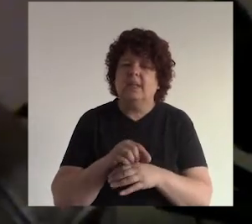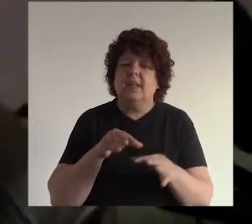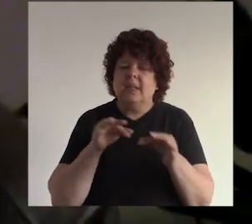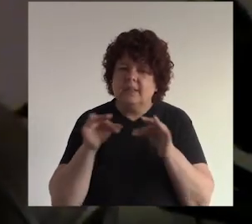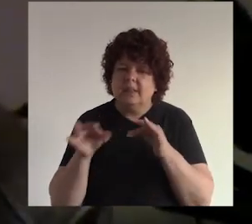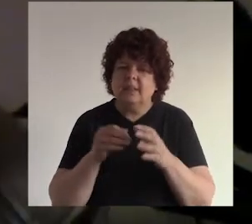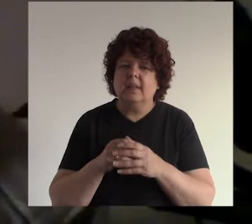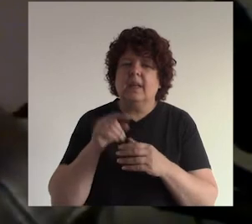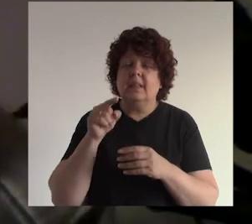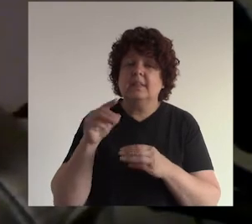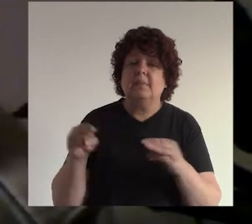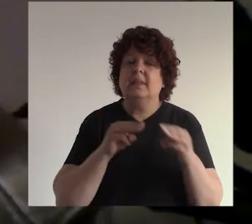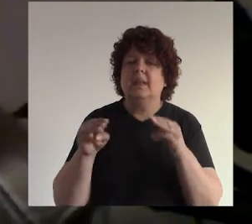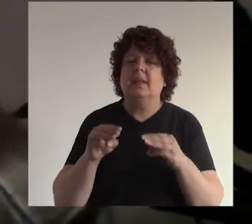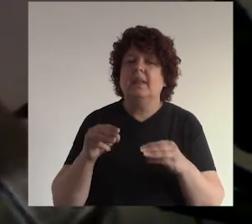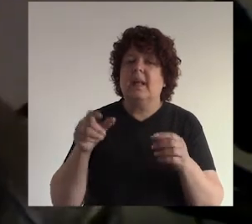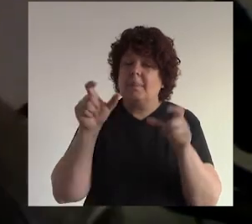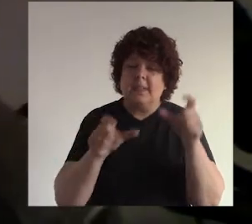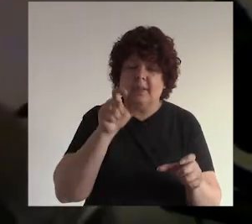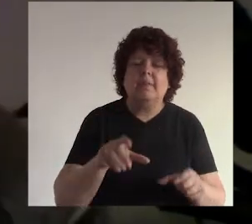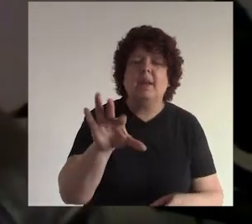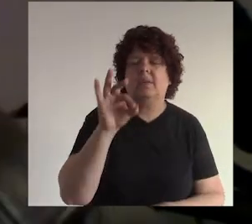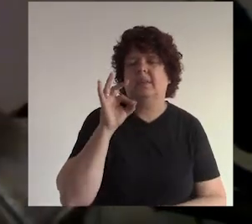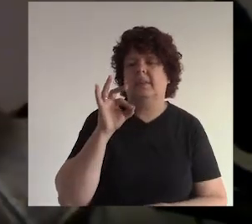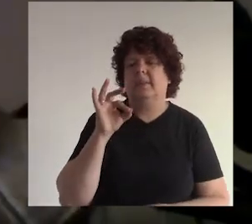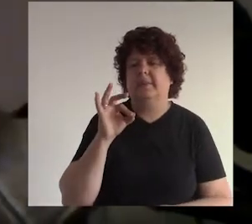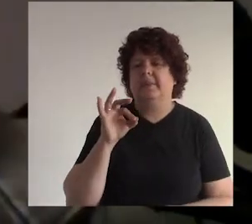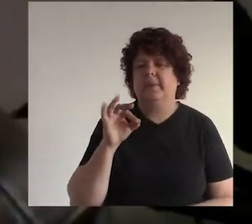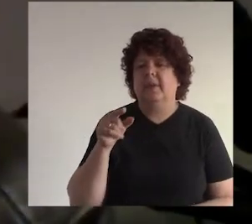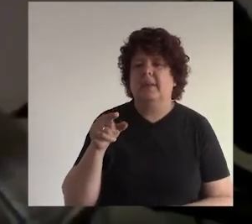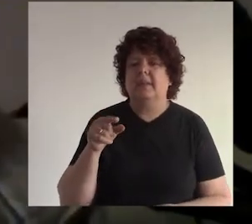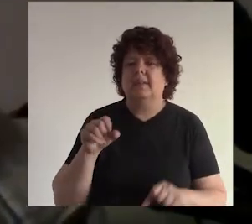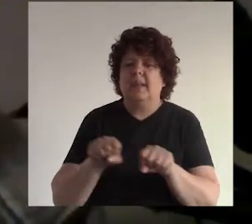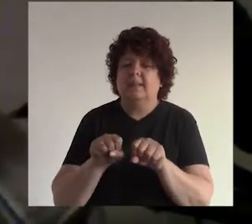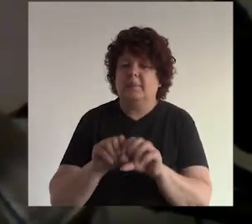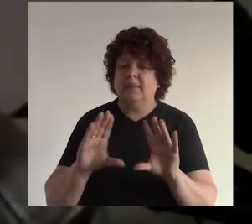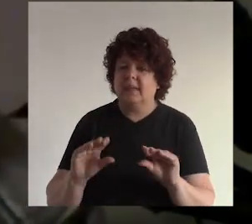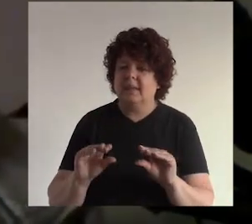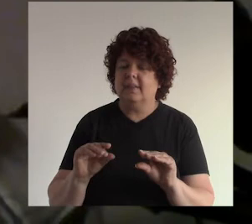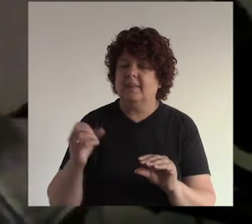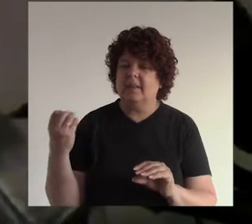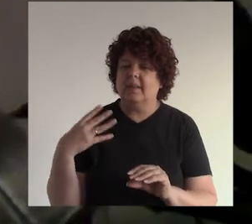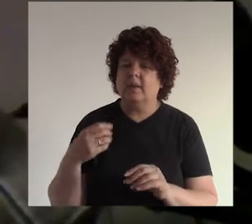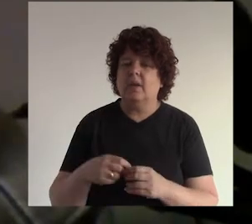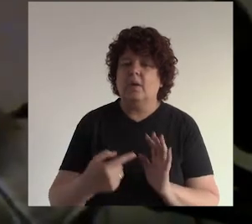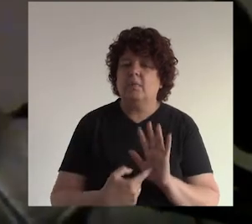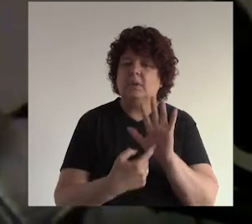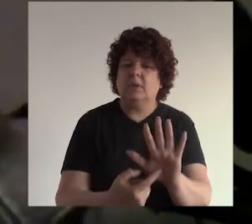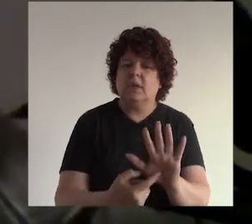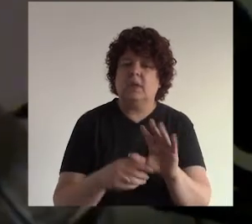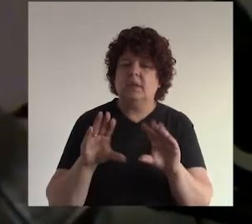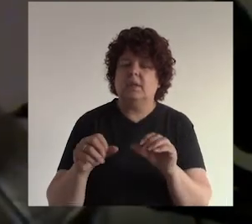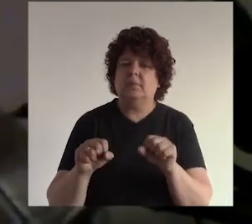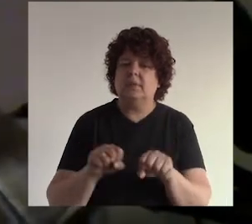e informativas de esa manera la gente te va a encontrar por ejemplo en el caso de la señorita de las zapatillas ¿no? tiene puede mostrar